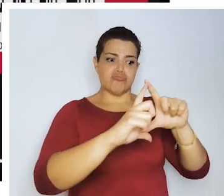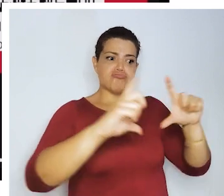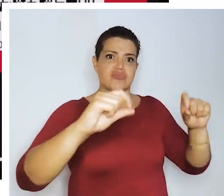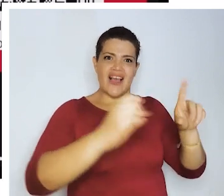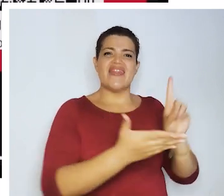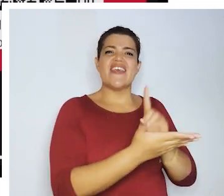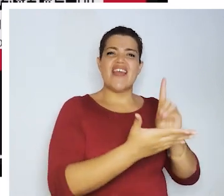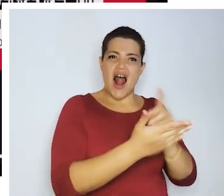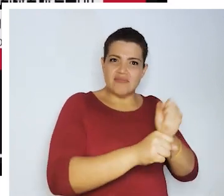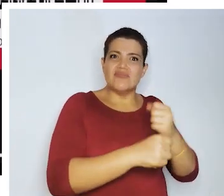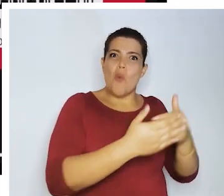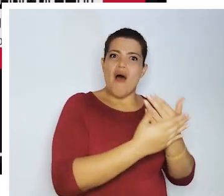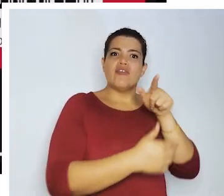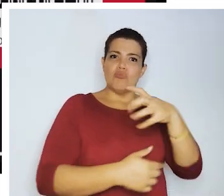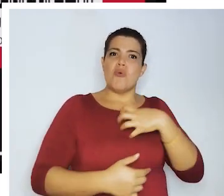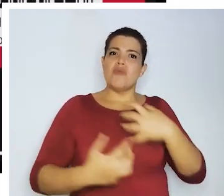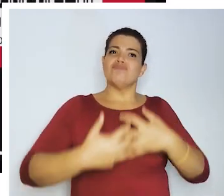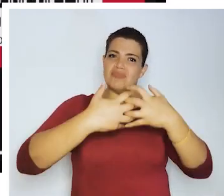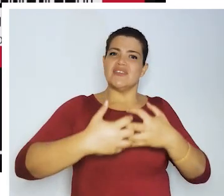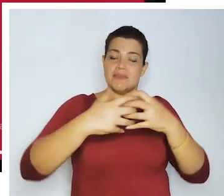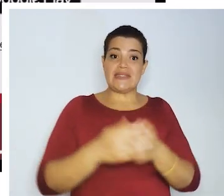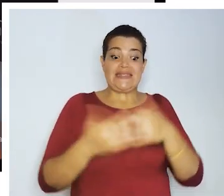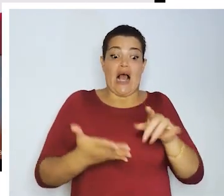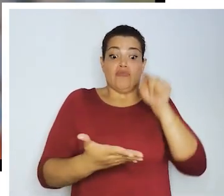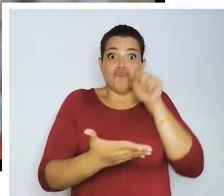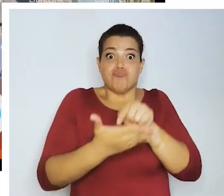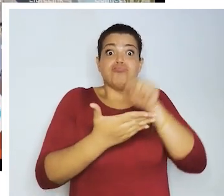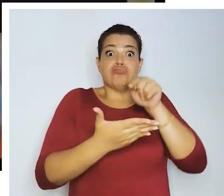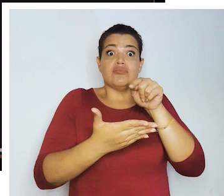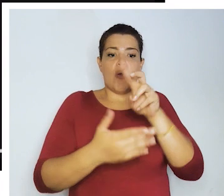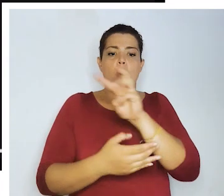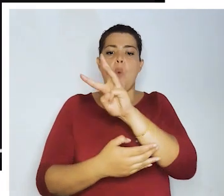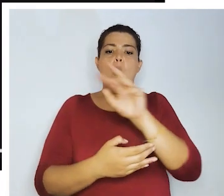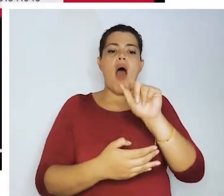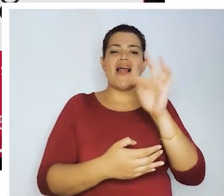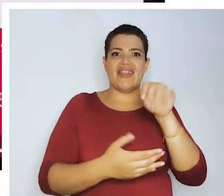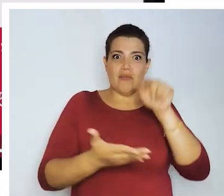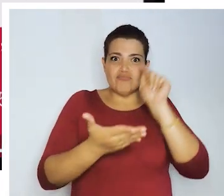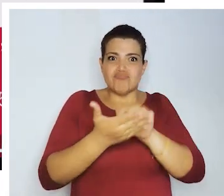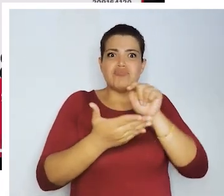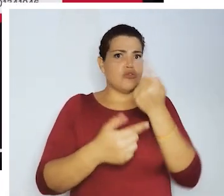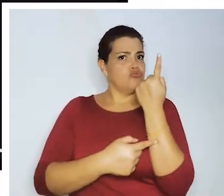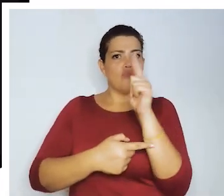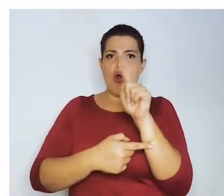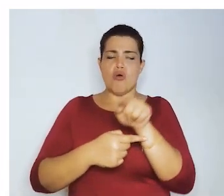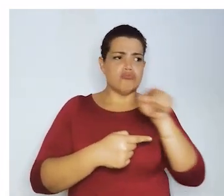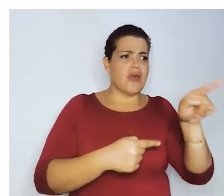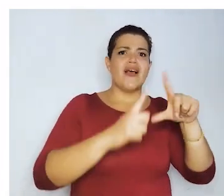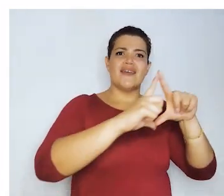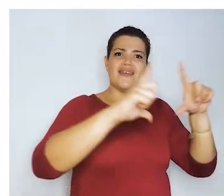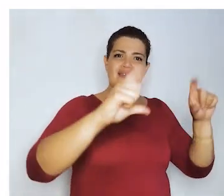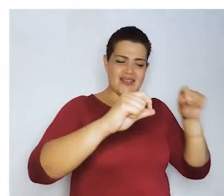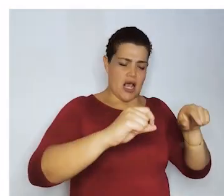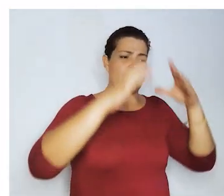digital para la facturación electrónica de la empresa. Al presionar el botón de Wallet, automáticamente lo va a dirigir a